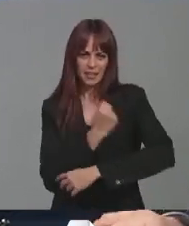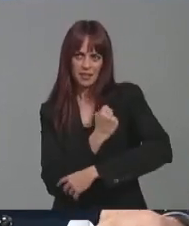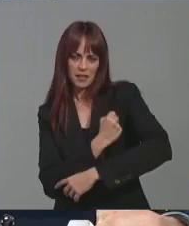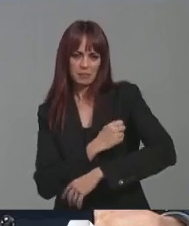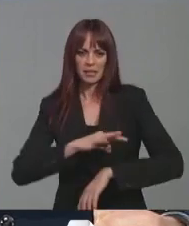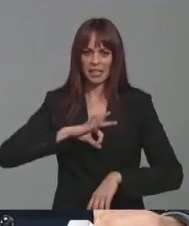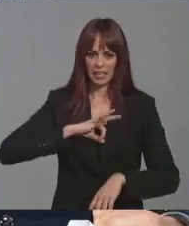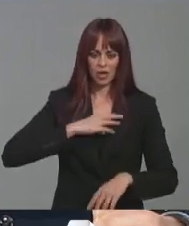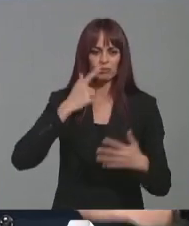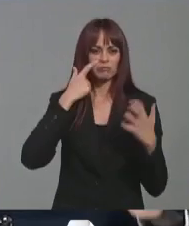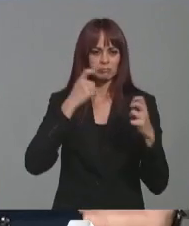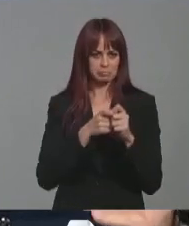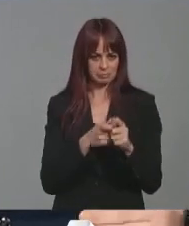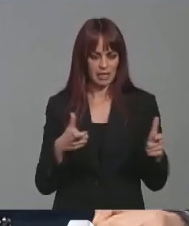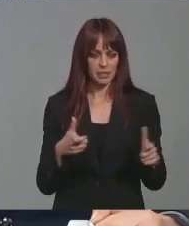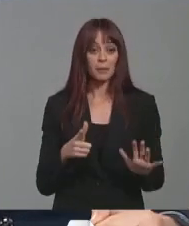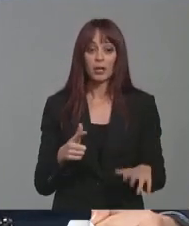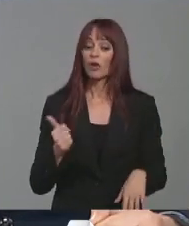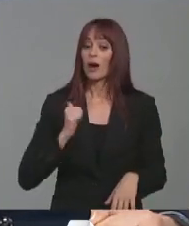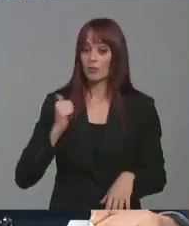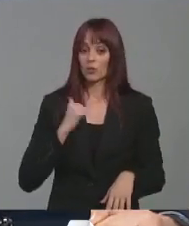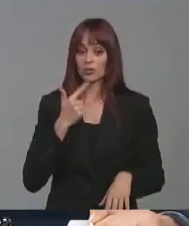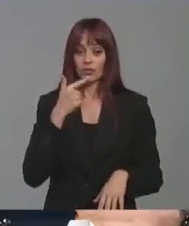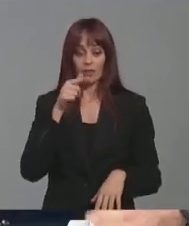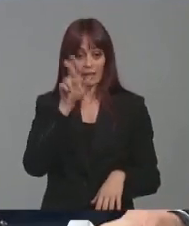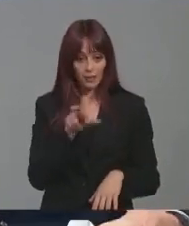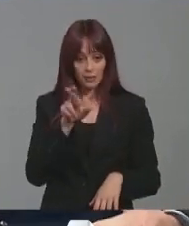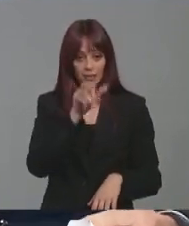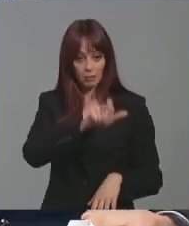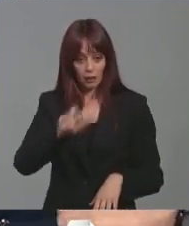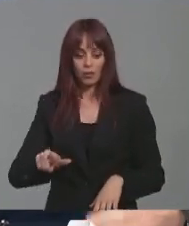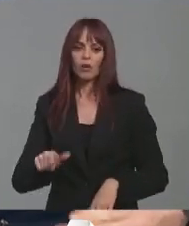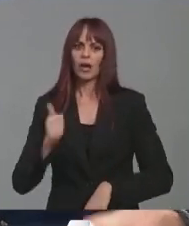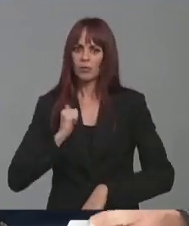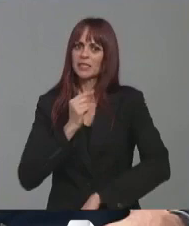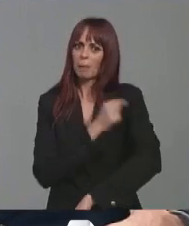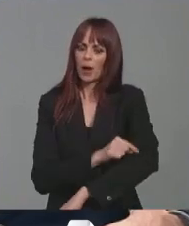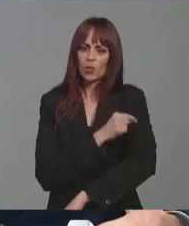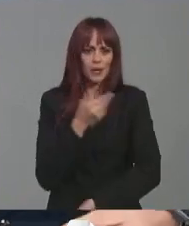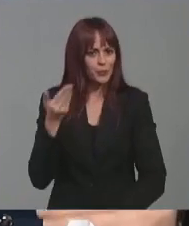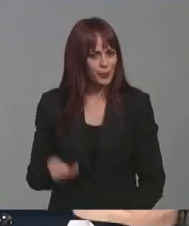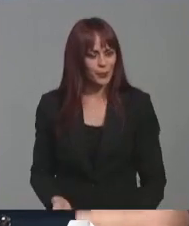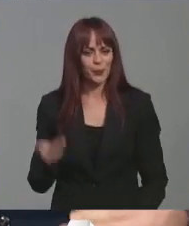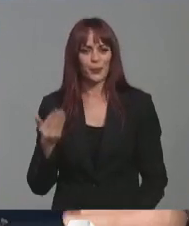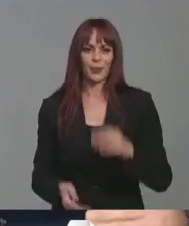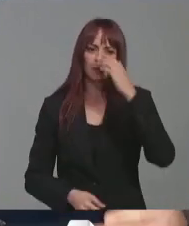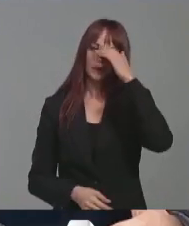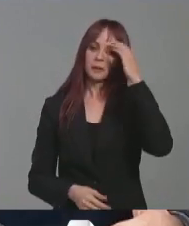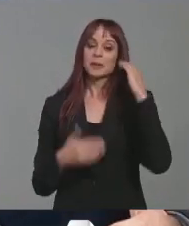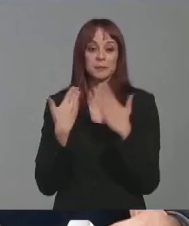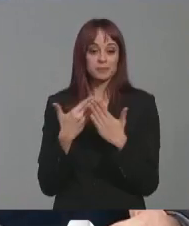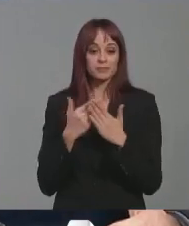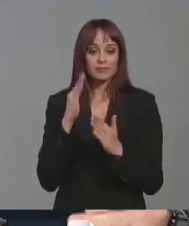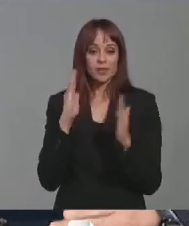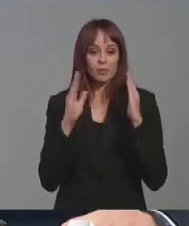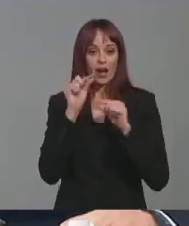enero, pero hay que aprovechar y decir e insistir a la población que se vacune. La vacuna es muy importante, se ha demostrado durante la